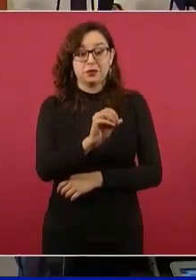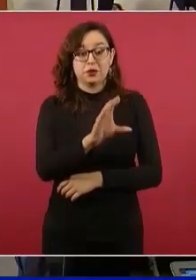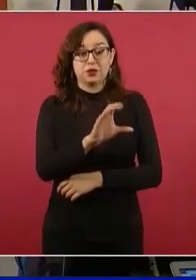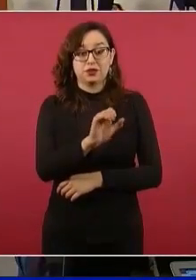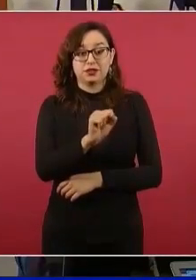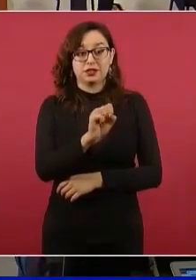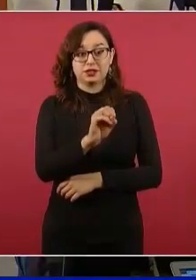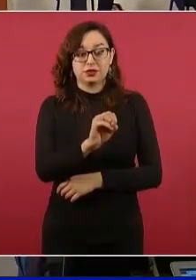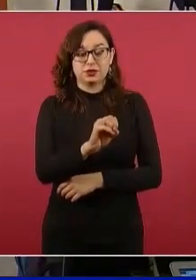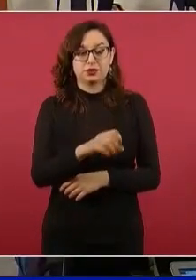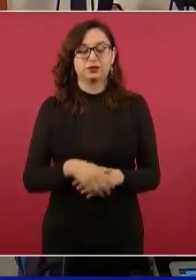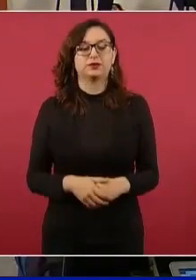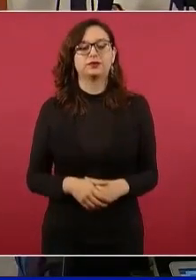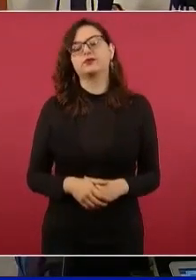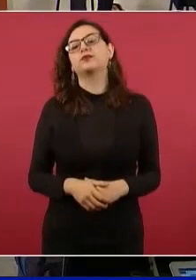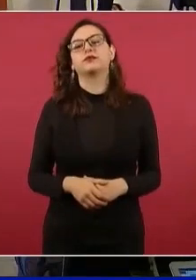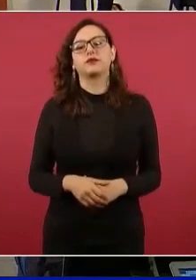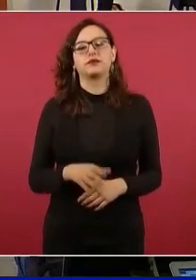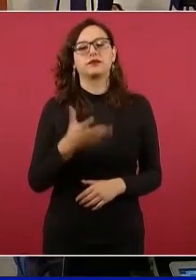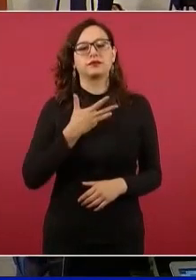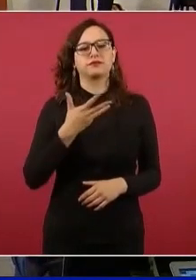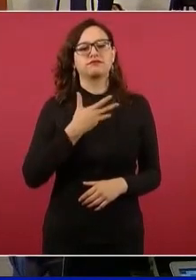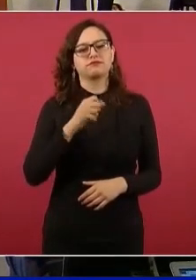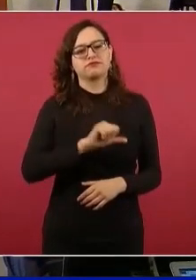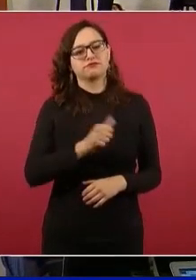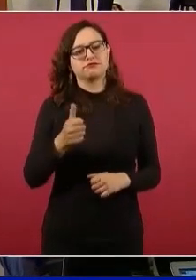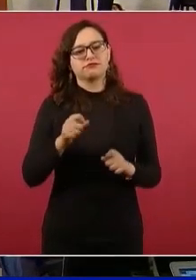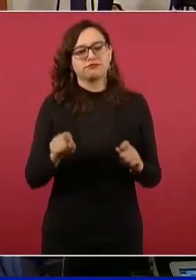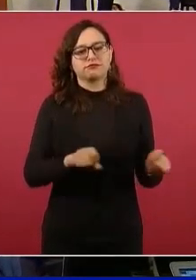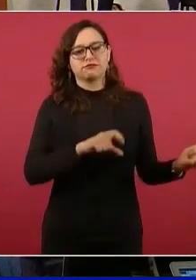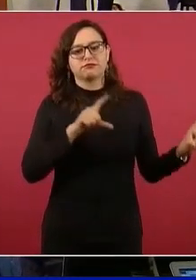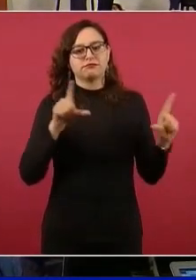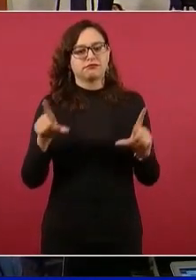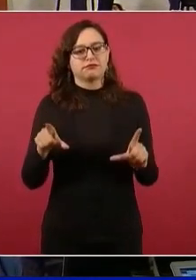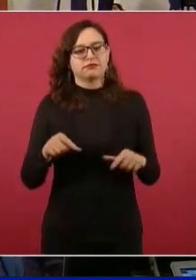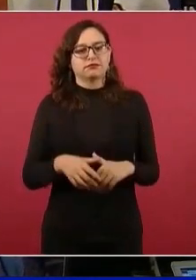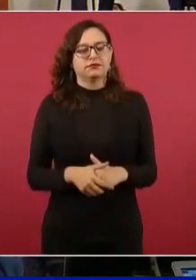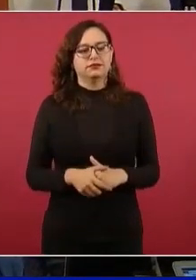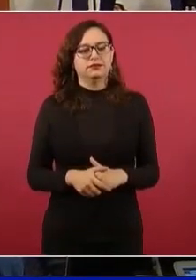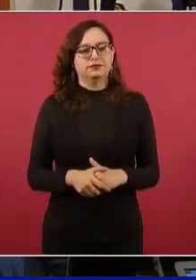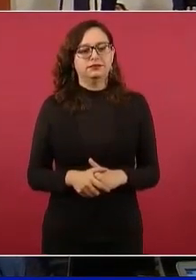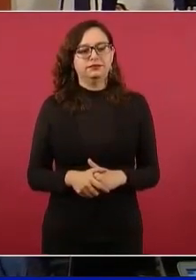Pero a ver si consigues la otra, esa una donde